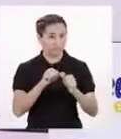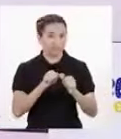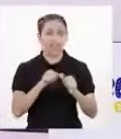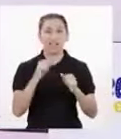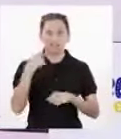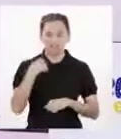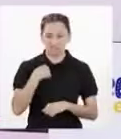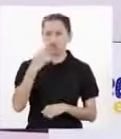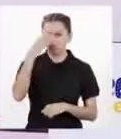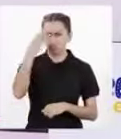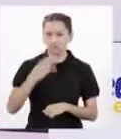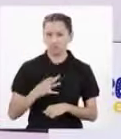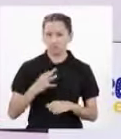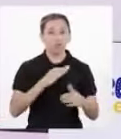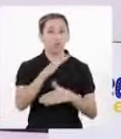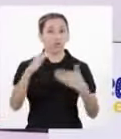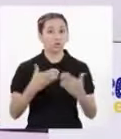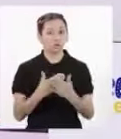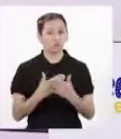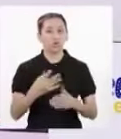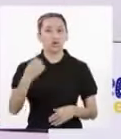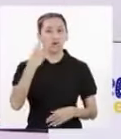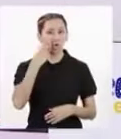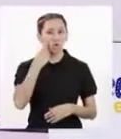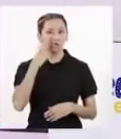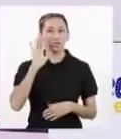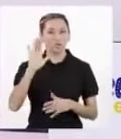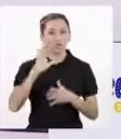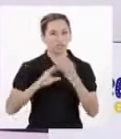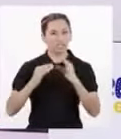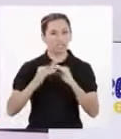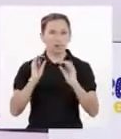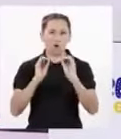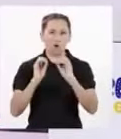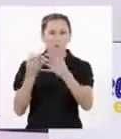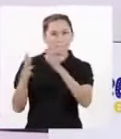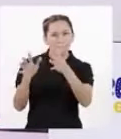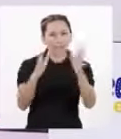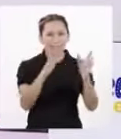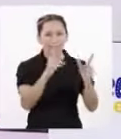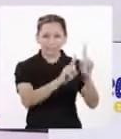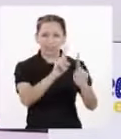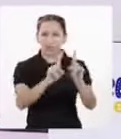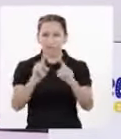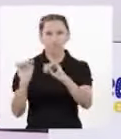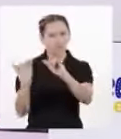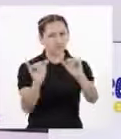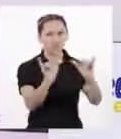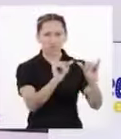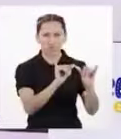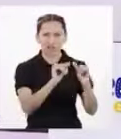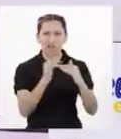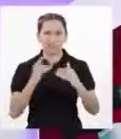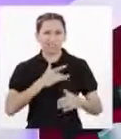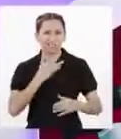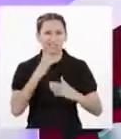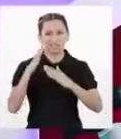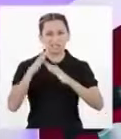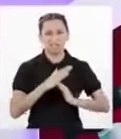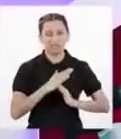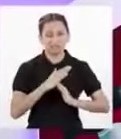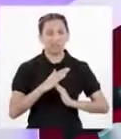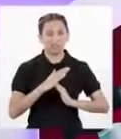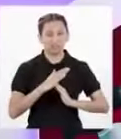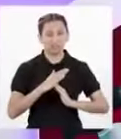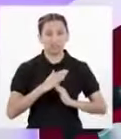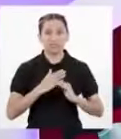estoy segura de que todas y todos conocemos casos como el suyo O hemos vivido algún tipo de discriminación muy de cerca Por eso,